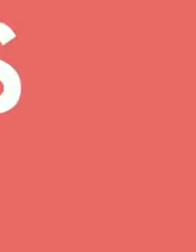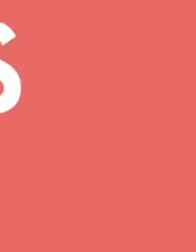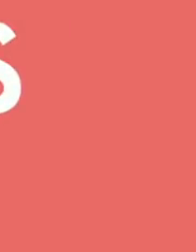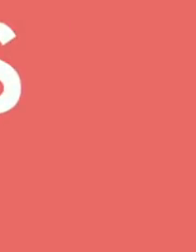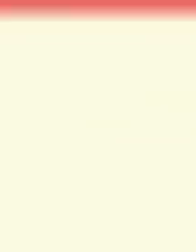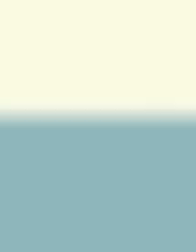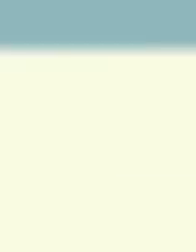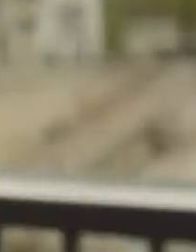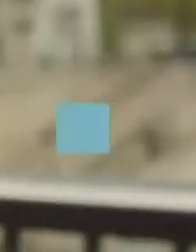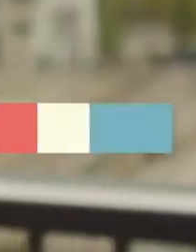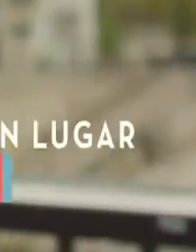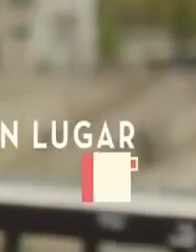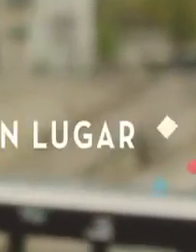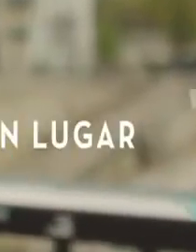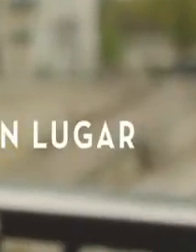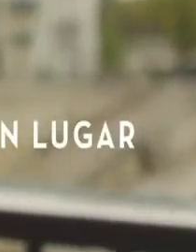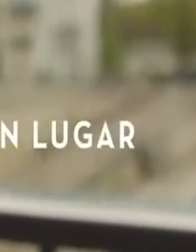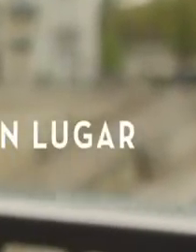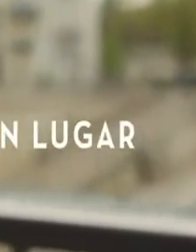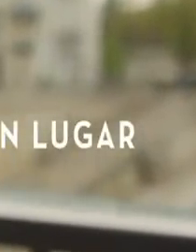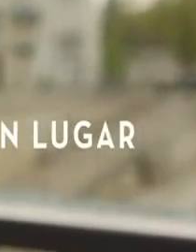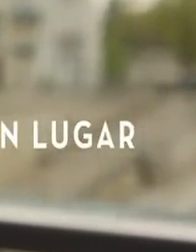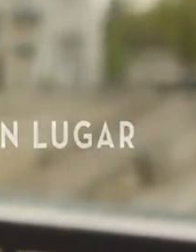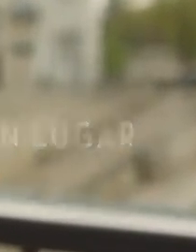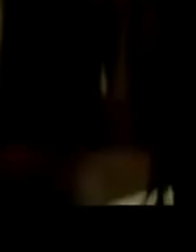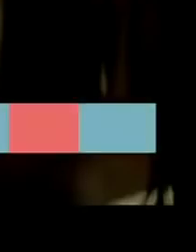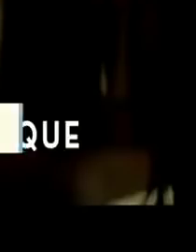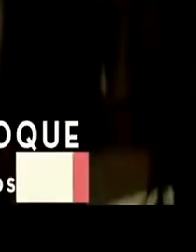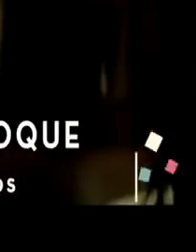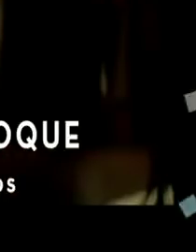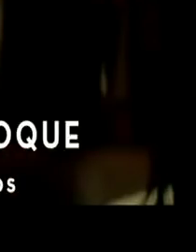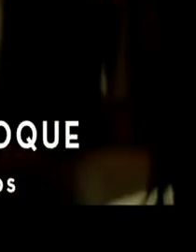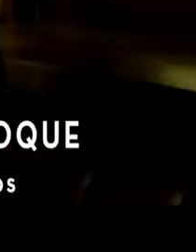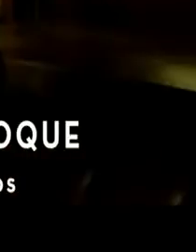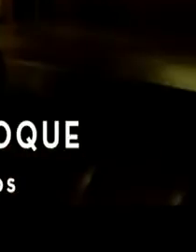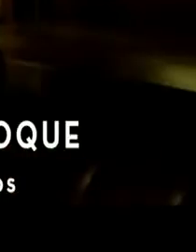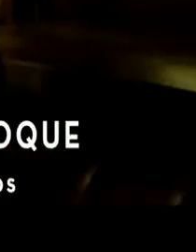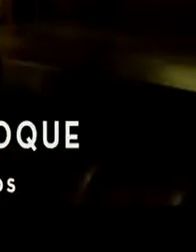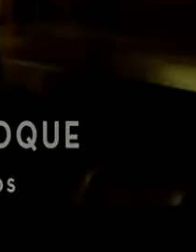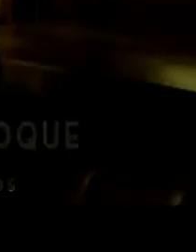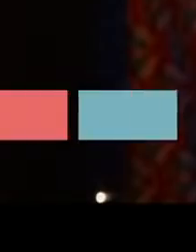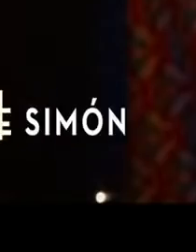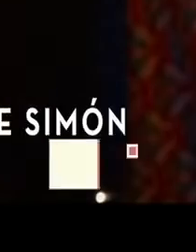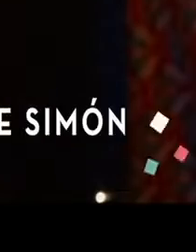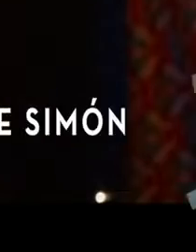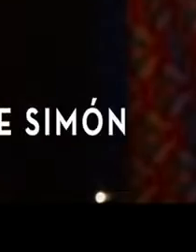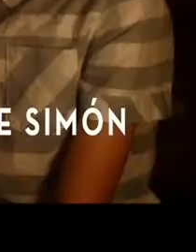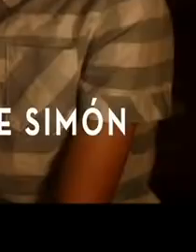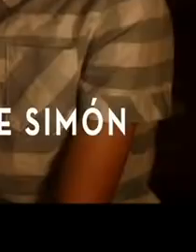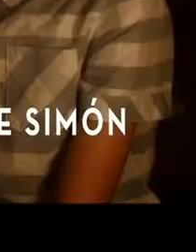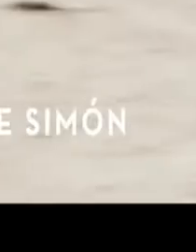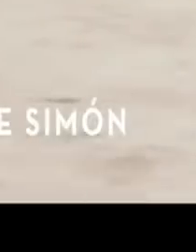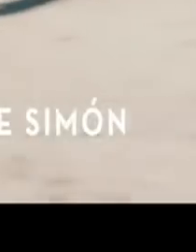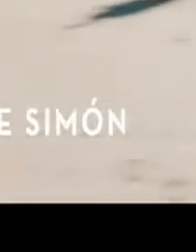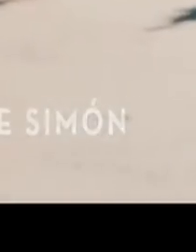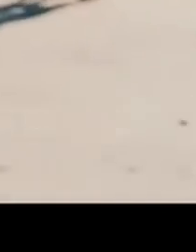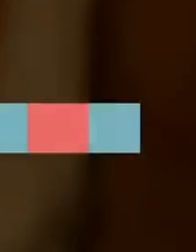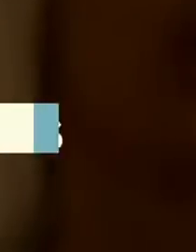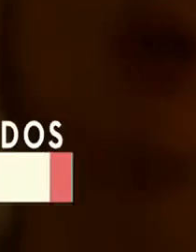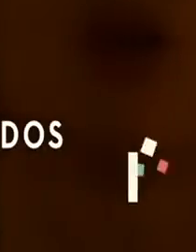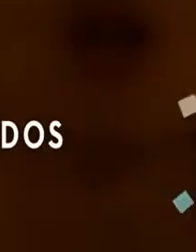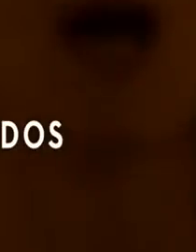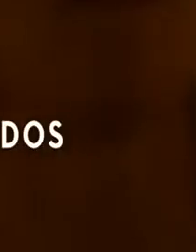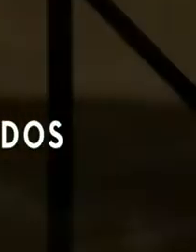francesas. Alguien en algún lugar. La Belle Epoque. La última vida de Simone.